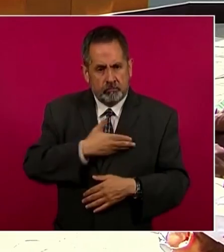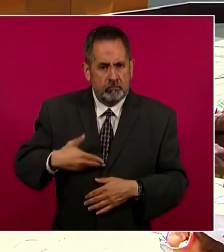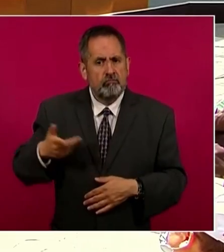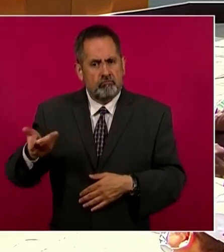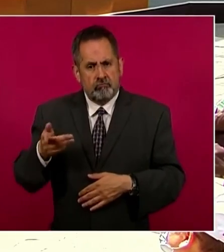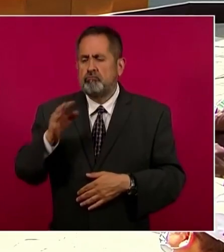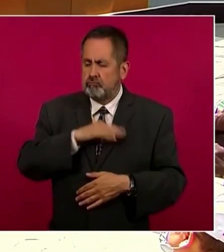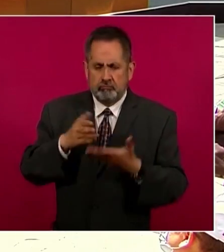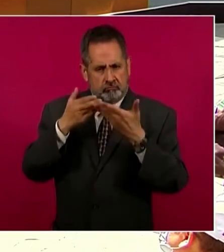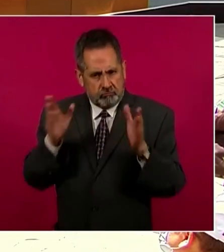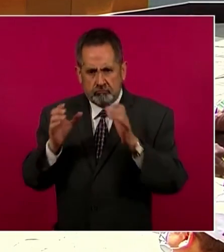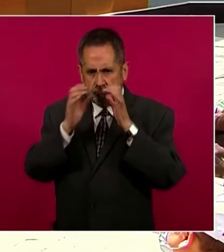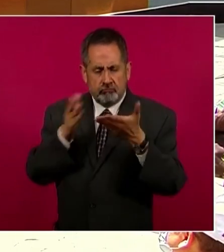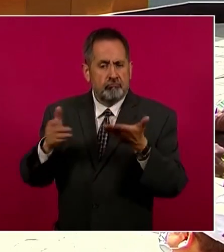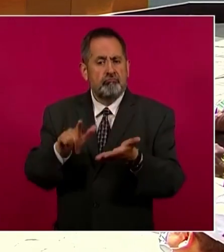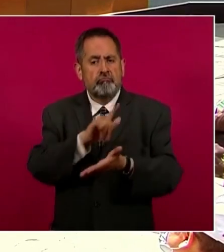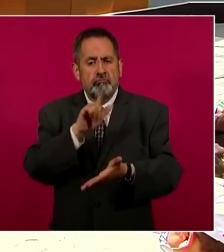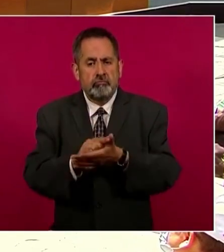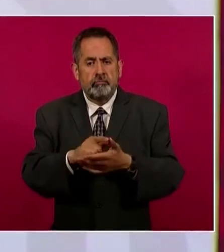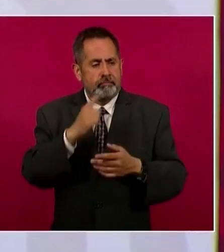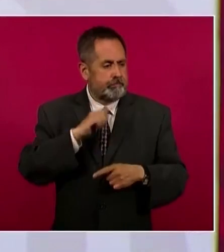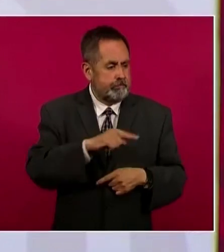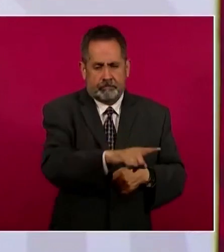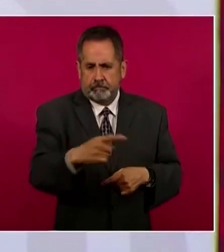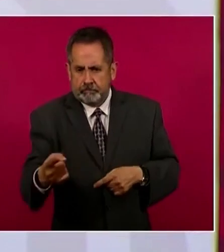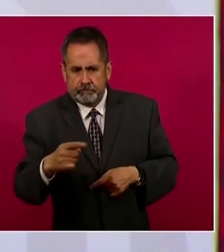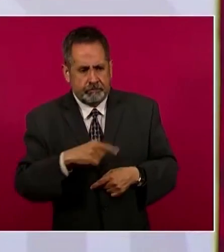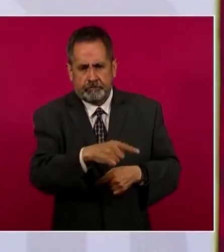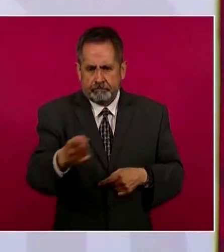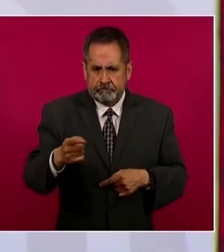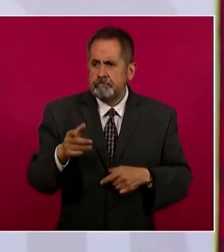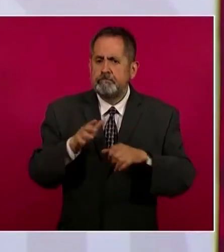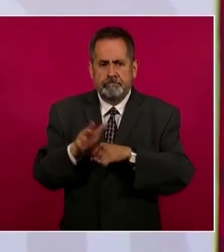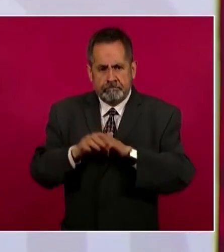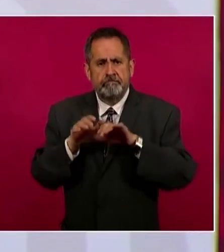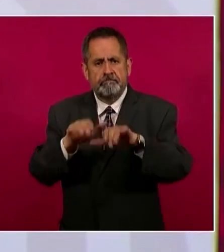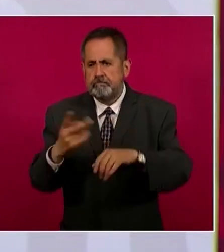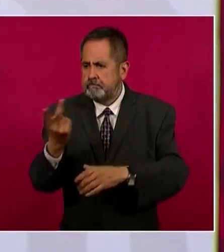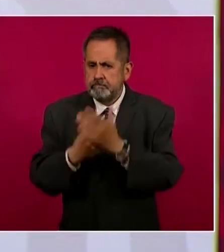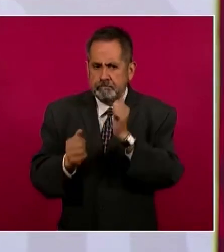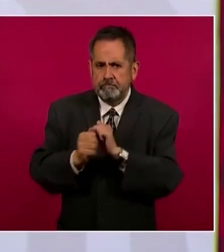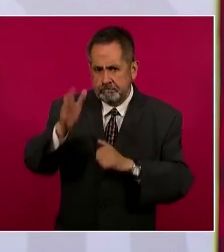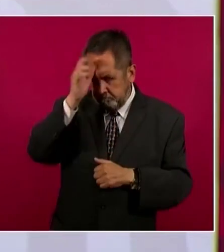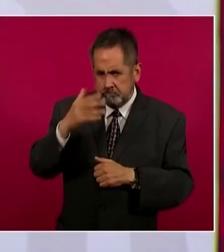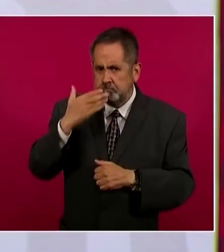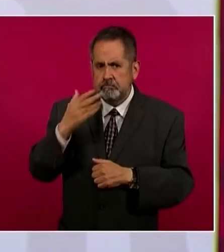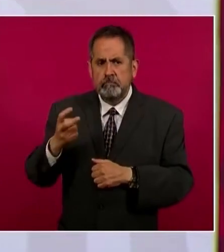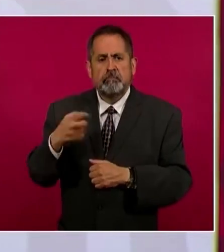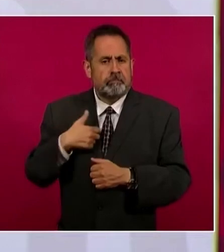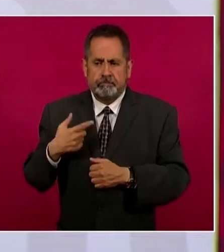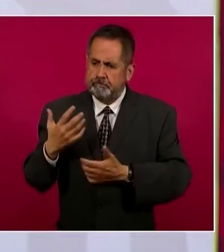permitió que se abriera en la ley en materia de subcontratación y que esto nos permitió que llegáramos a un buen acuerdo, un buen acuerdo porque